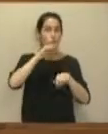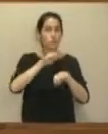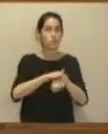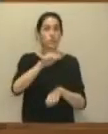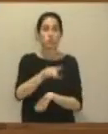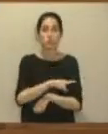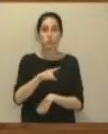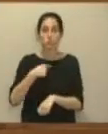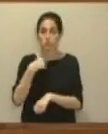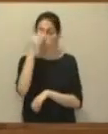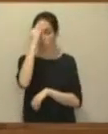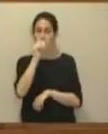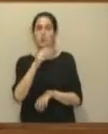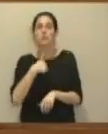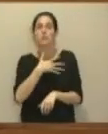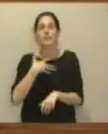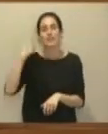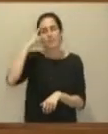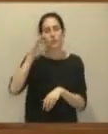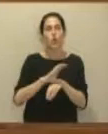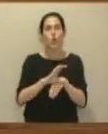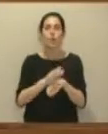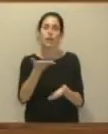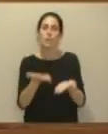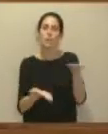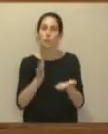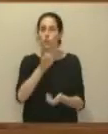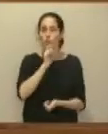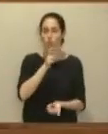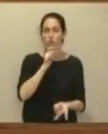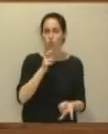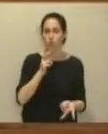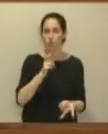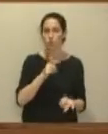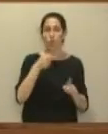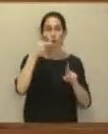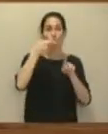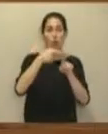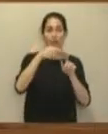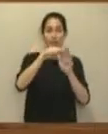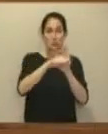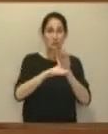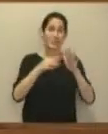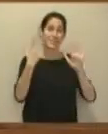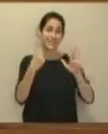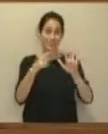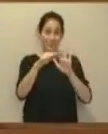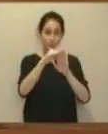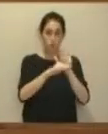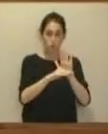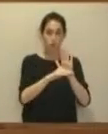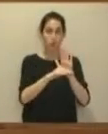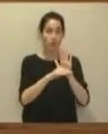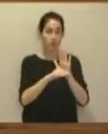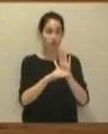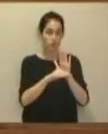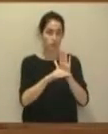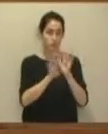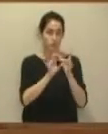la evaluación que hace la consejería y cuál es el grado de cumplimiento de los seis programas en los que se